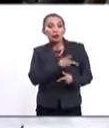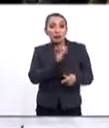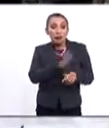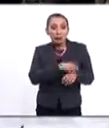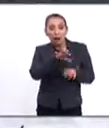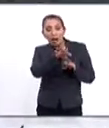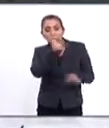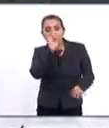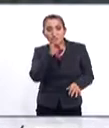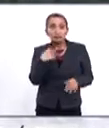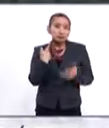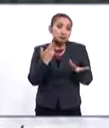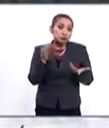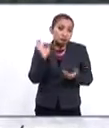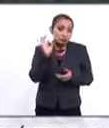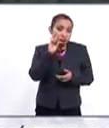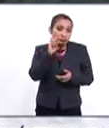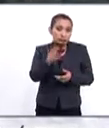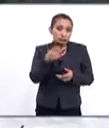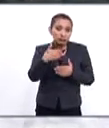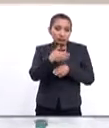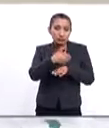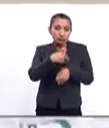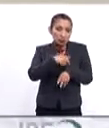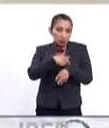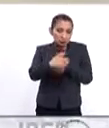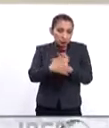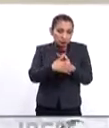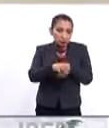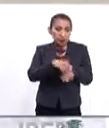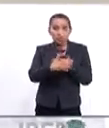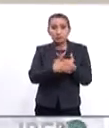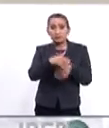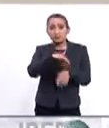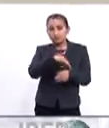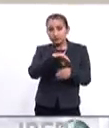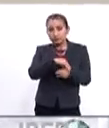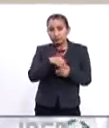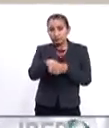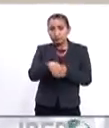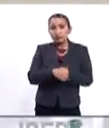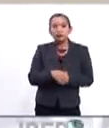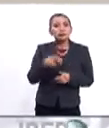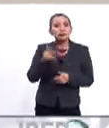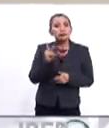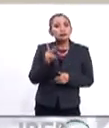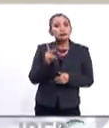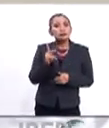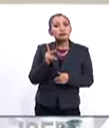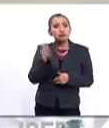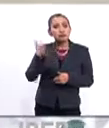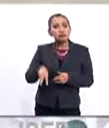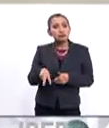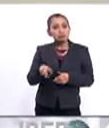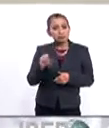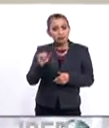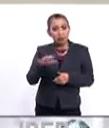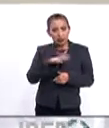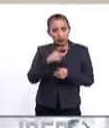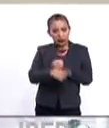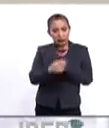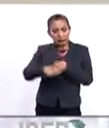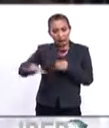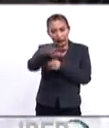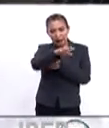puede verse aún a mediano plazo como son las elecciones, pero la realidad es que sí está